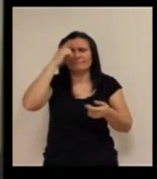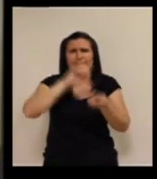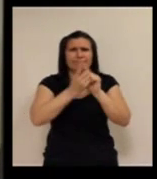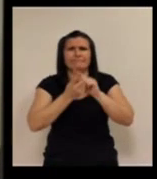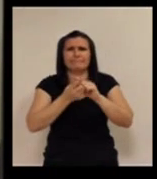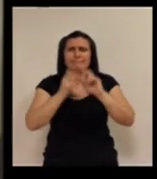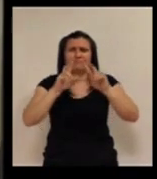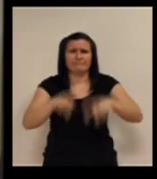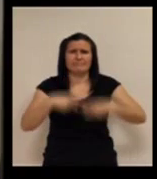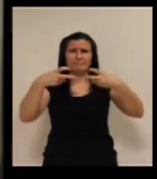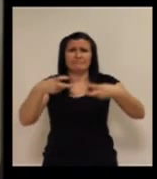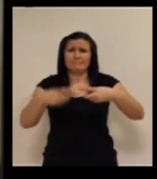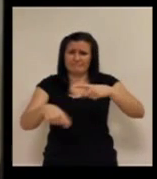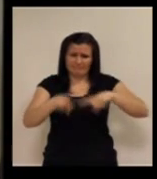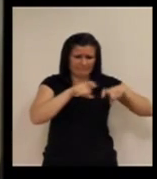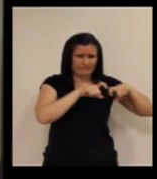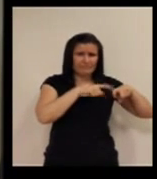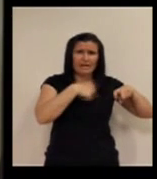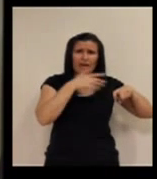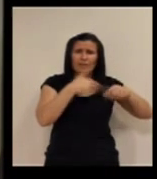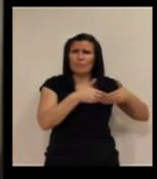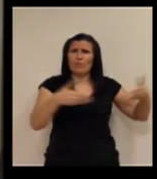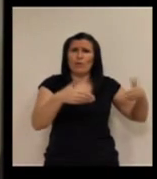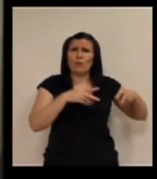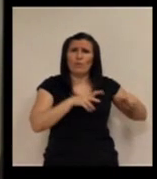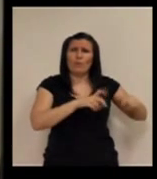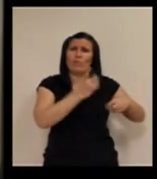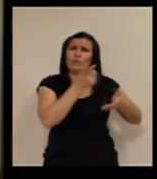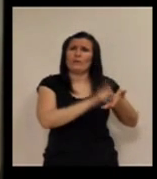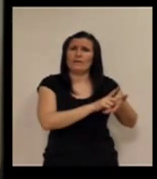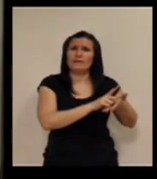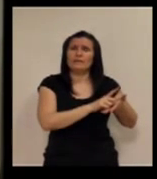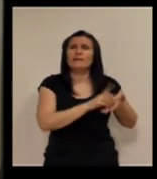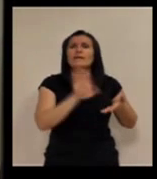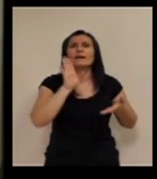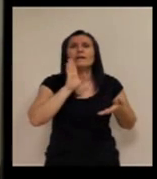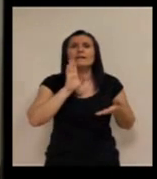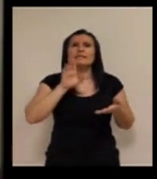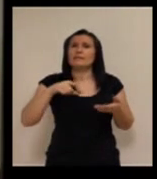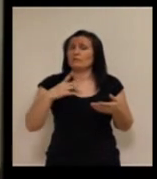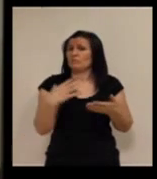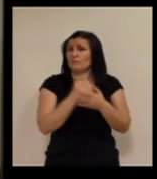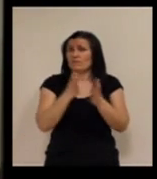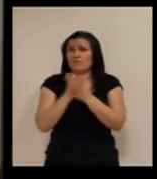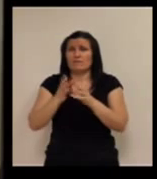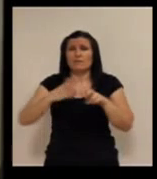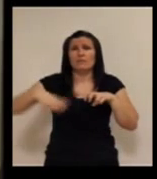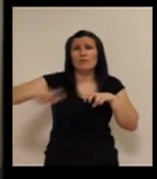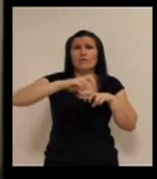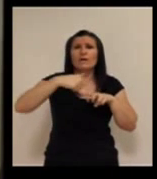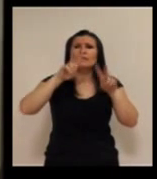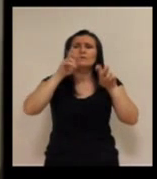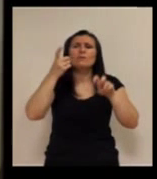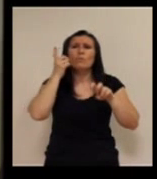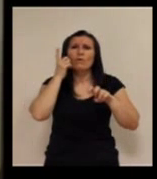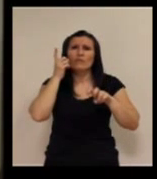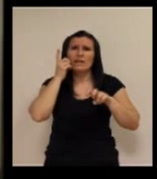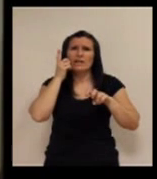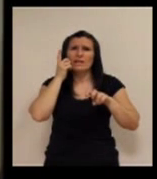al cole. Y luego hay un concepto que todos habéis mencionado, Begoña, Eduardo, Alicia, que es el de móvil.